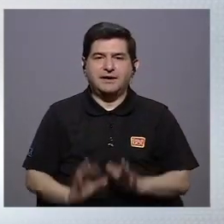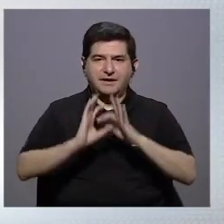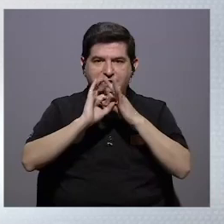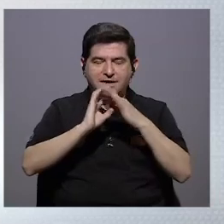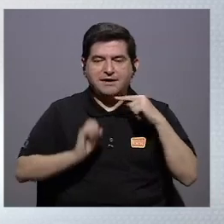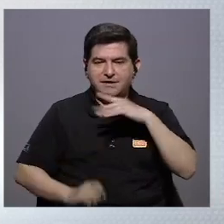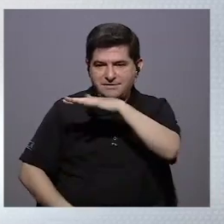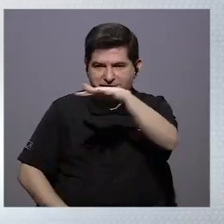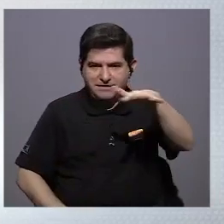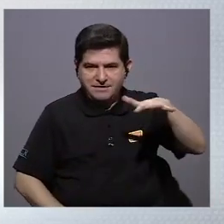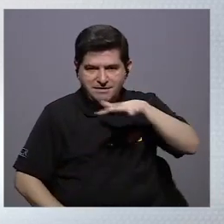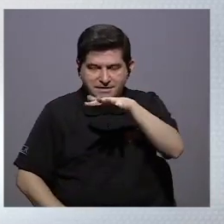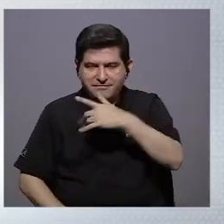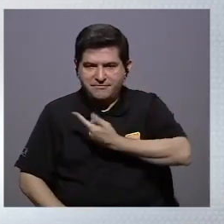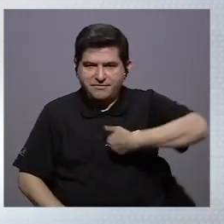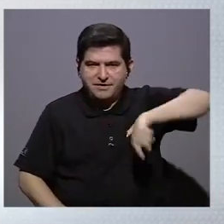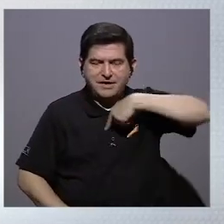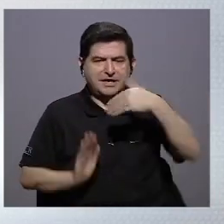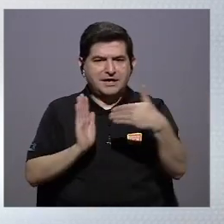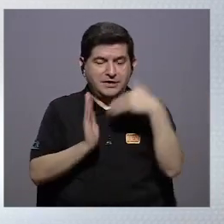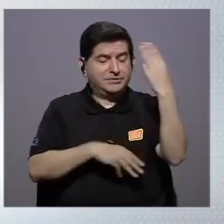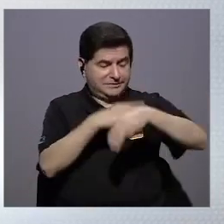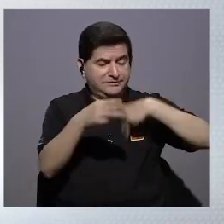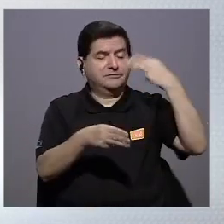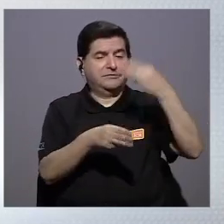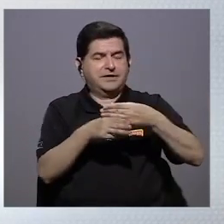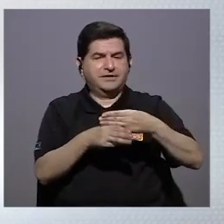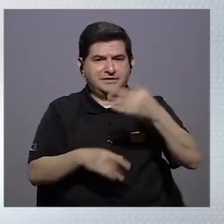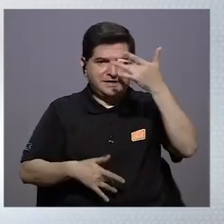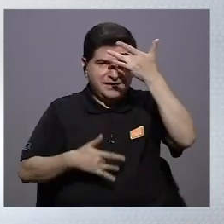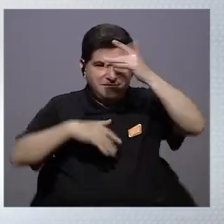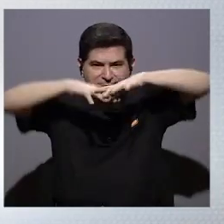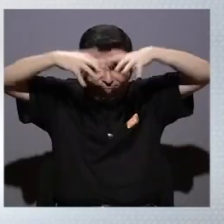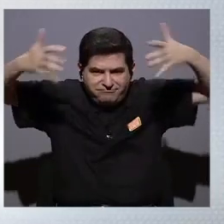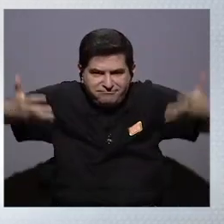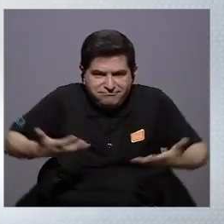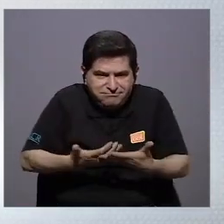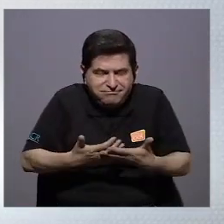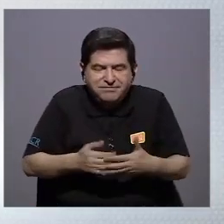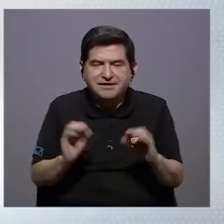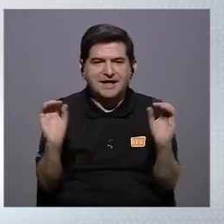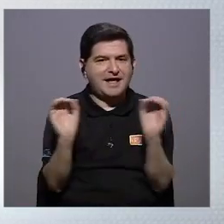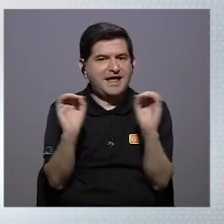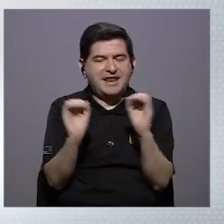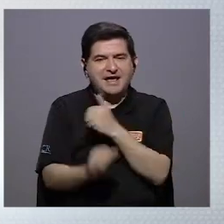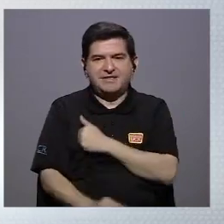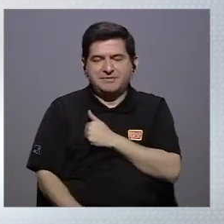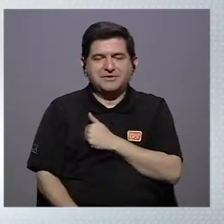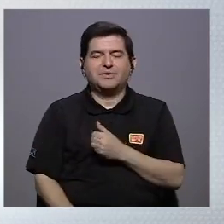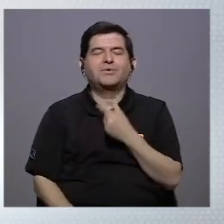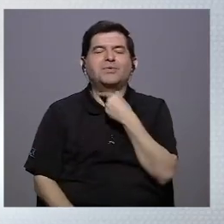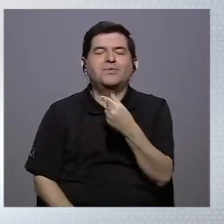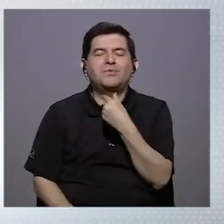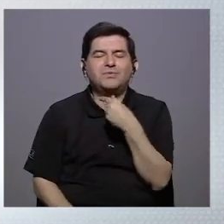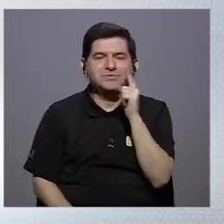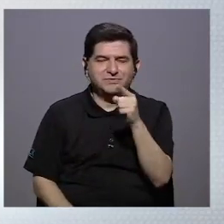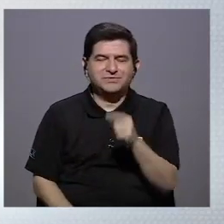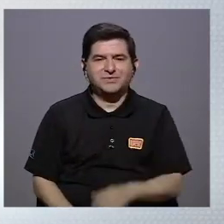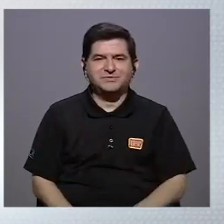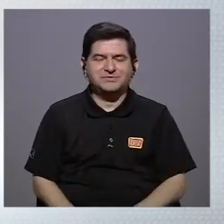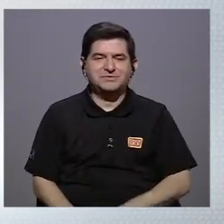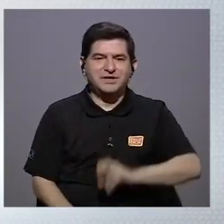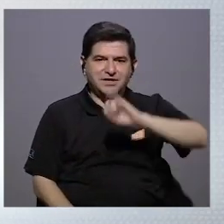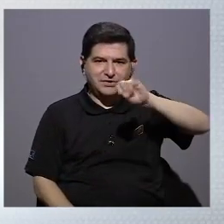en torno a realidades que nos afectan mundialmente porque la pandemia no perdonó hoy a nadie un placer tenerle